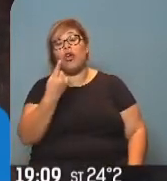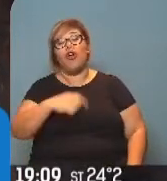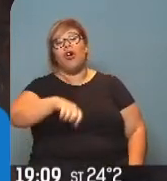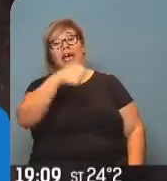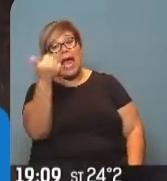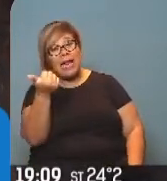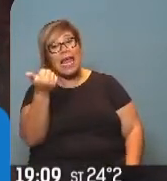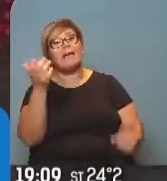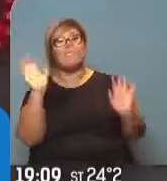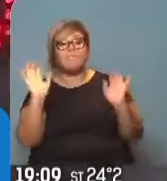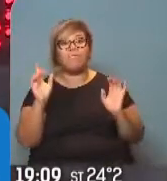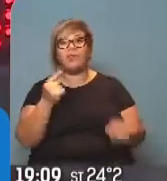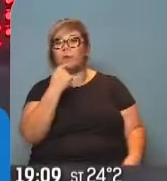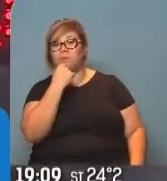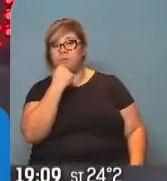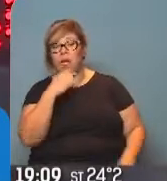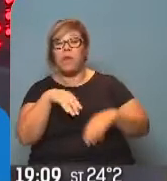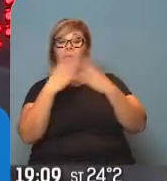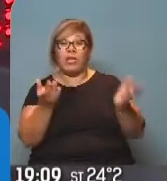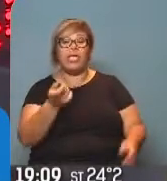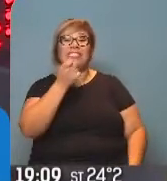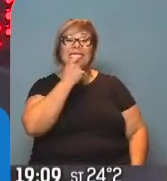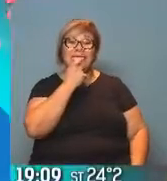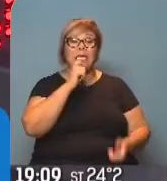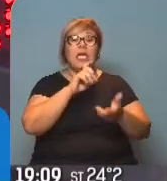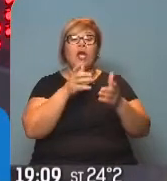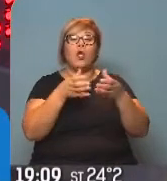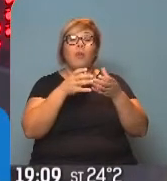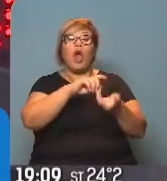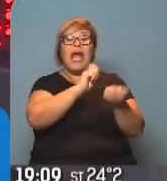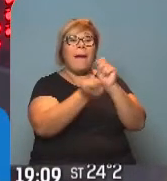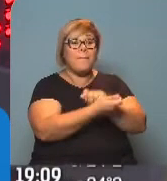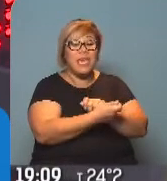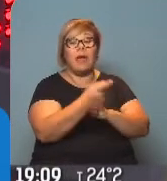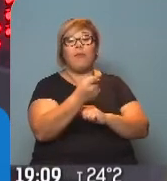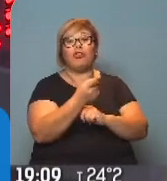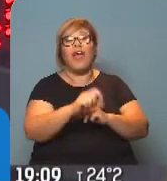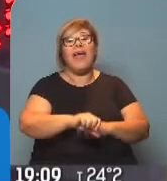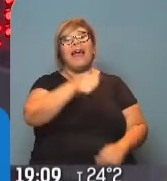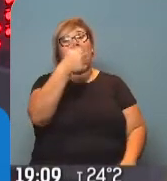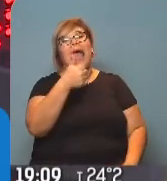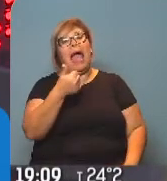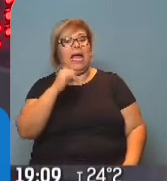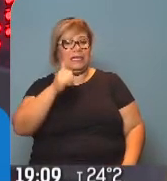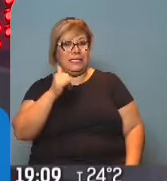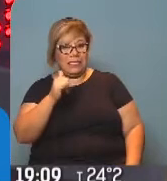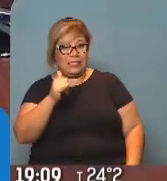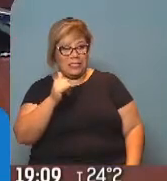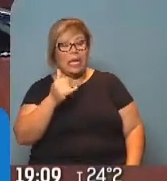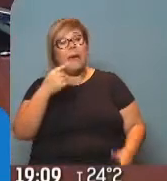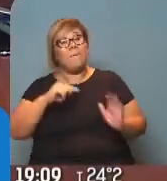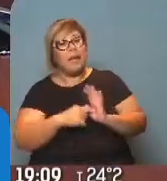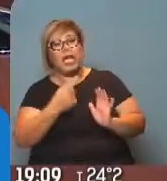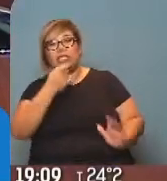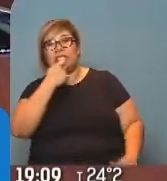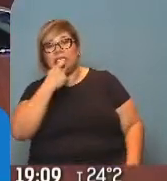Macri. Entonces, todo lo que no sea el gobierno, la continuidad de este gobierno, como que le genera cierta incertidumbre. Entonces, no es que dicen, bueno,